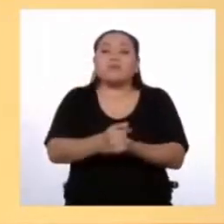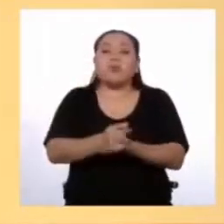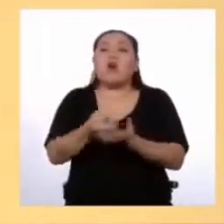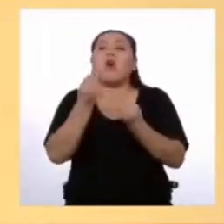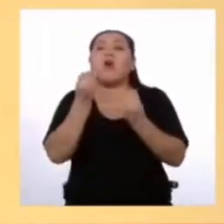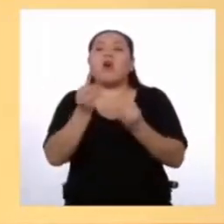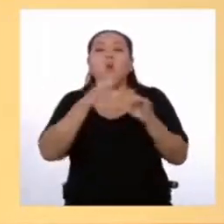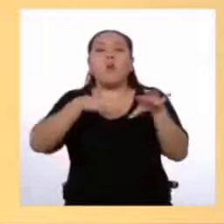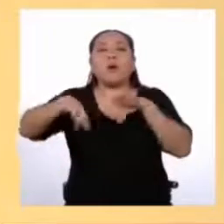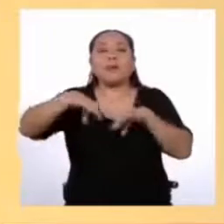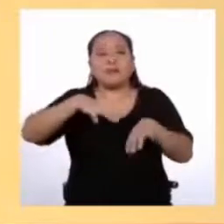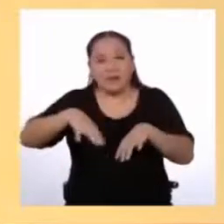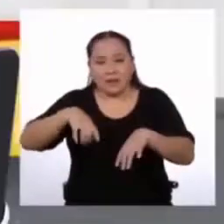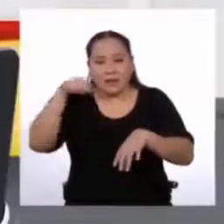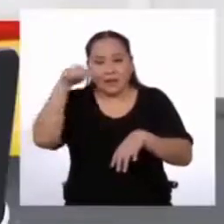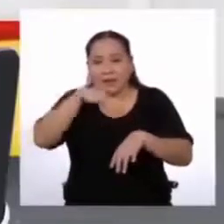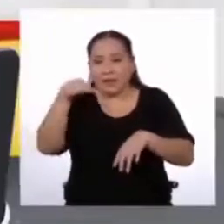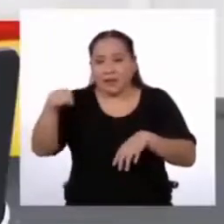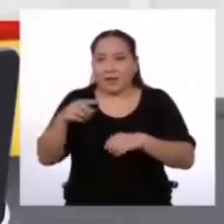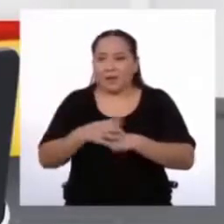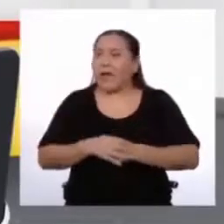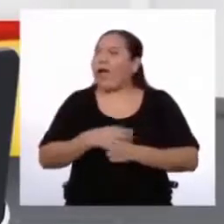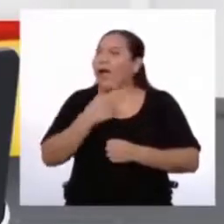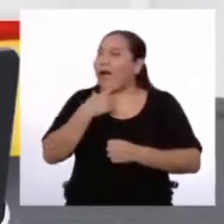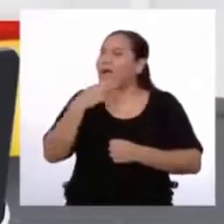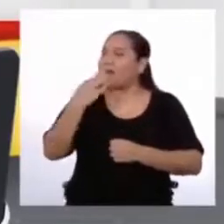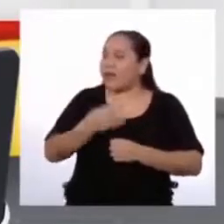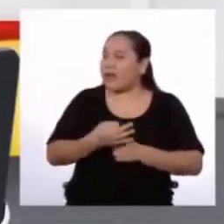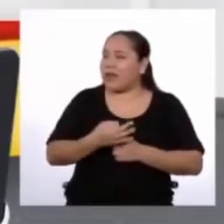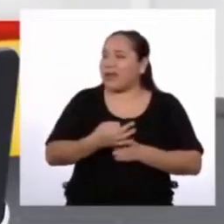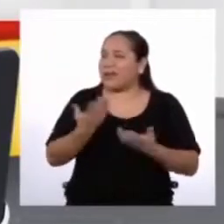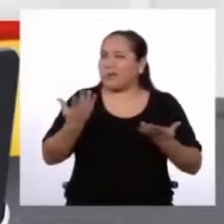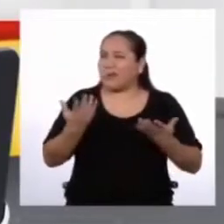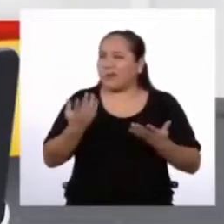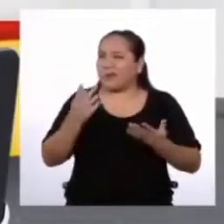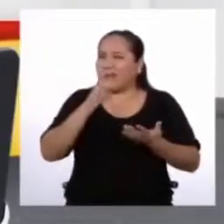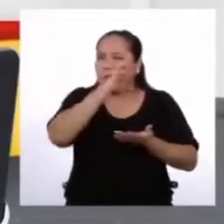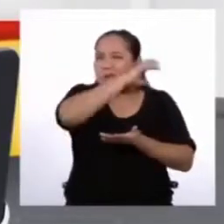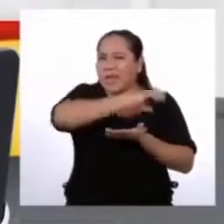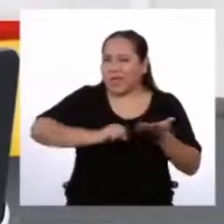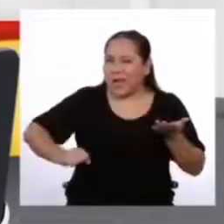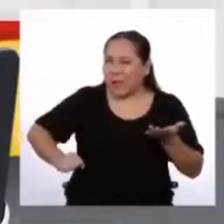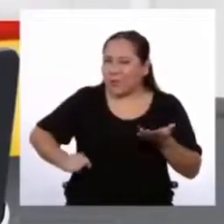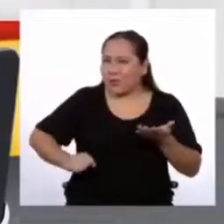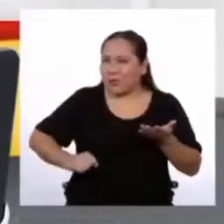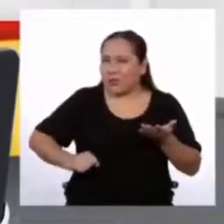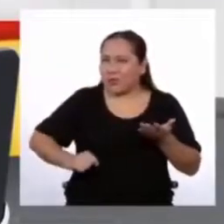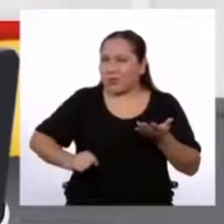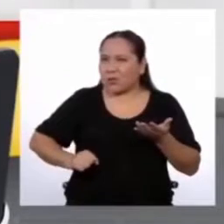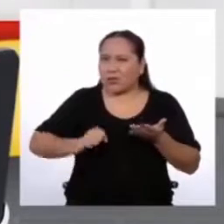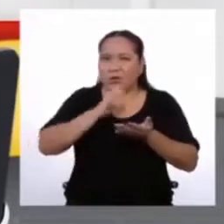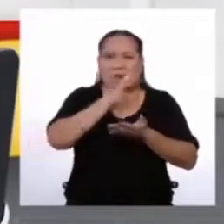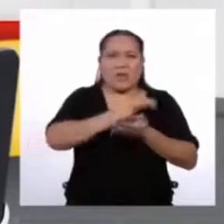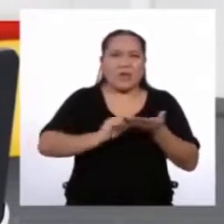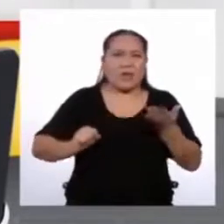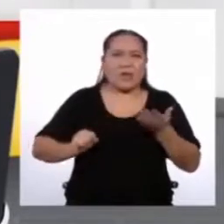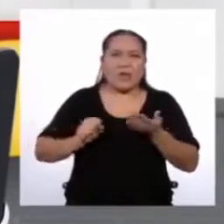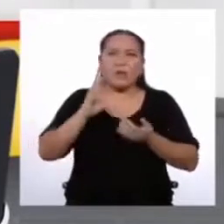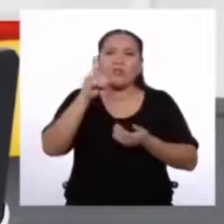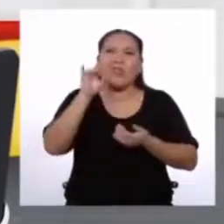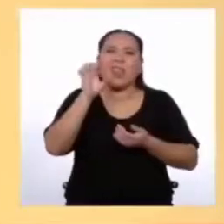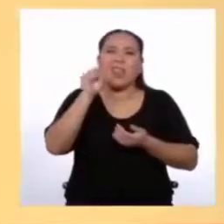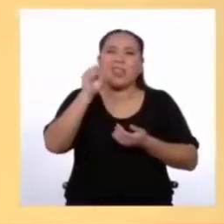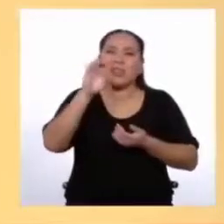debe ser su accionar al respecto Es verdad, entonces descartemos la opción del tipo de texto descriptivo